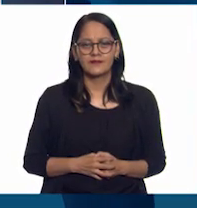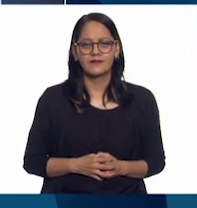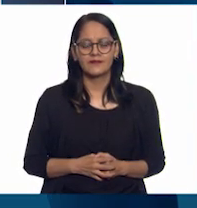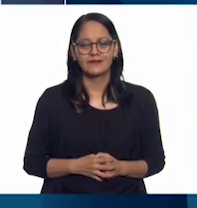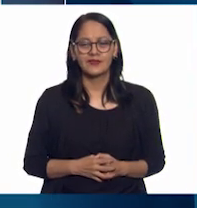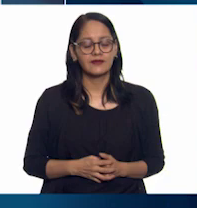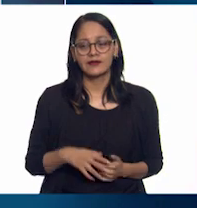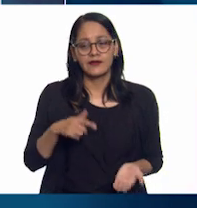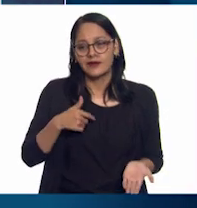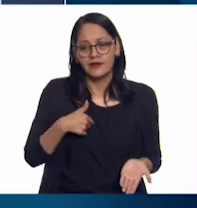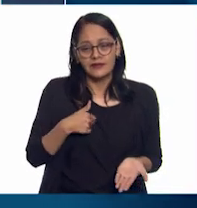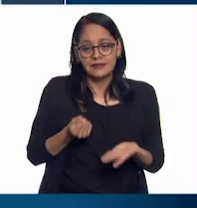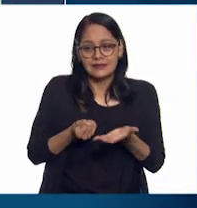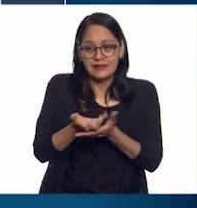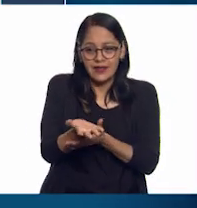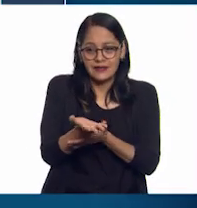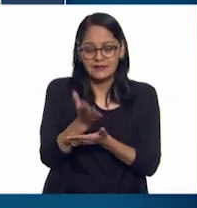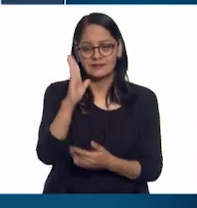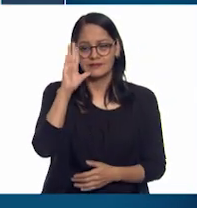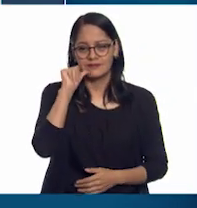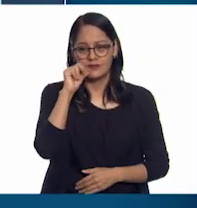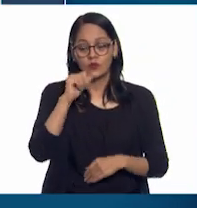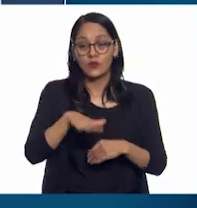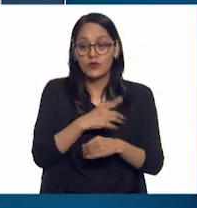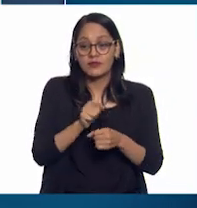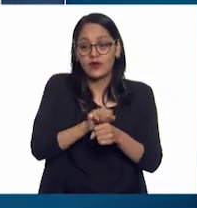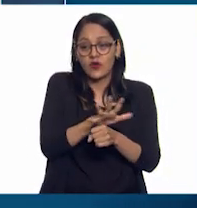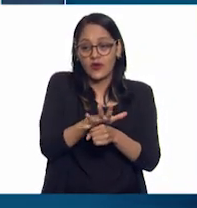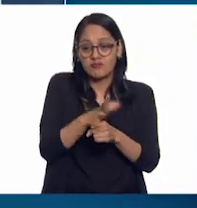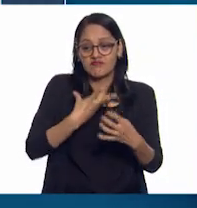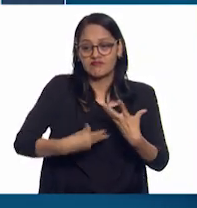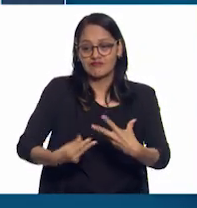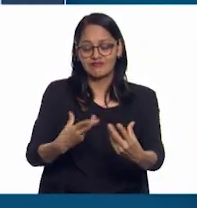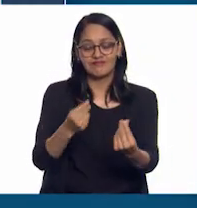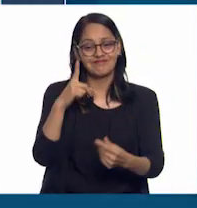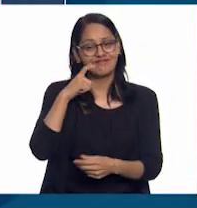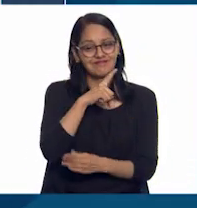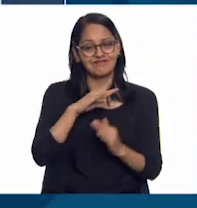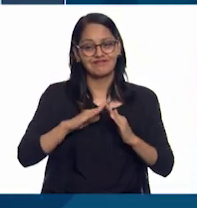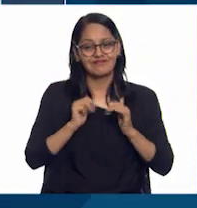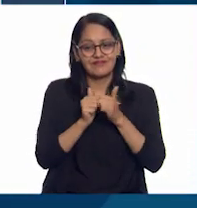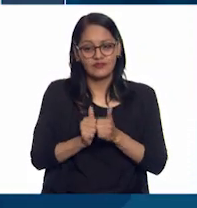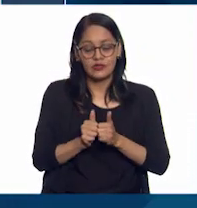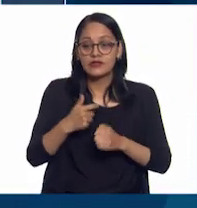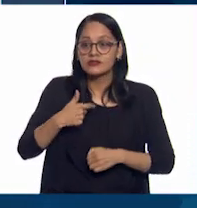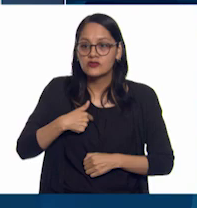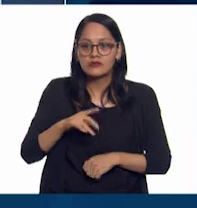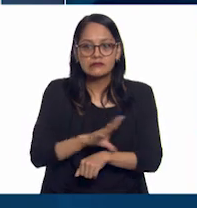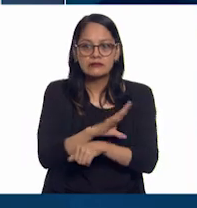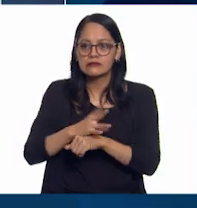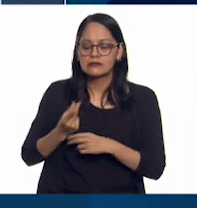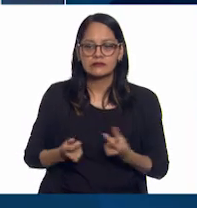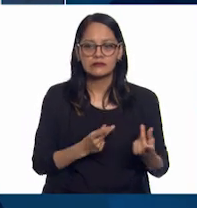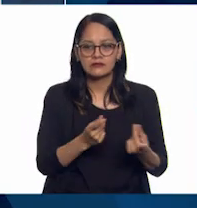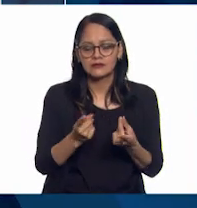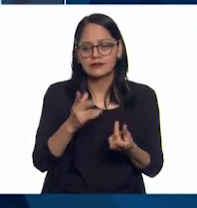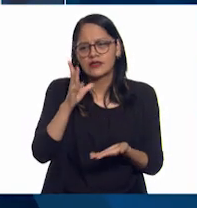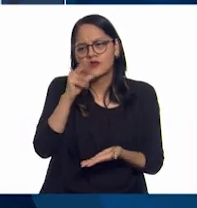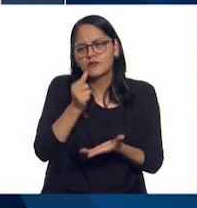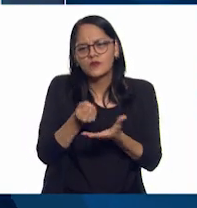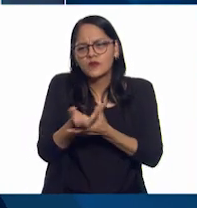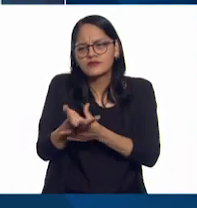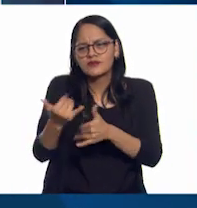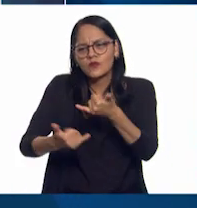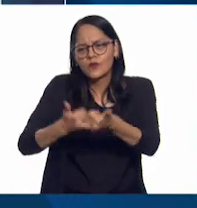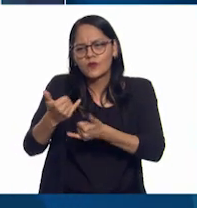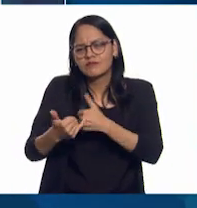No pude salir de mi casa por la pandemia, y como yo soy muy hiperactivo, pues no he podido salir a jugar